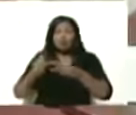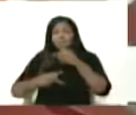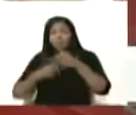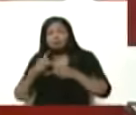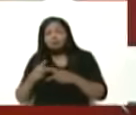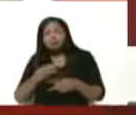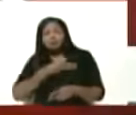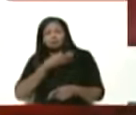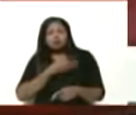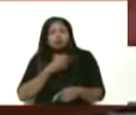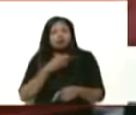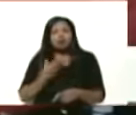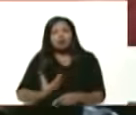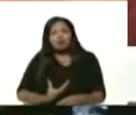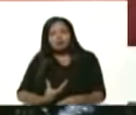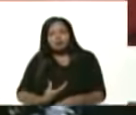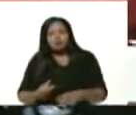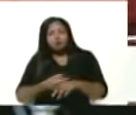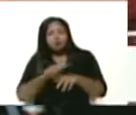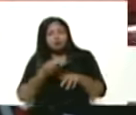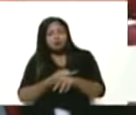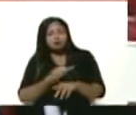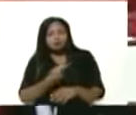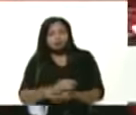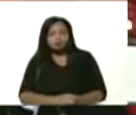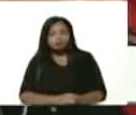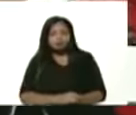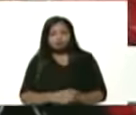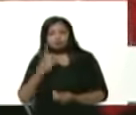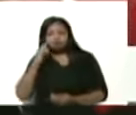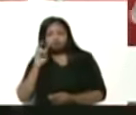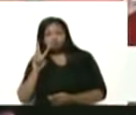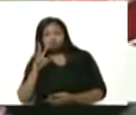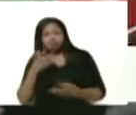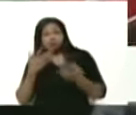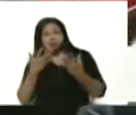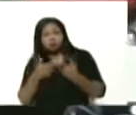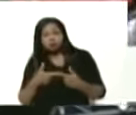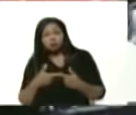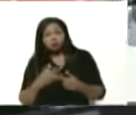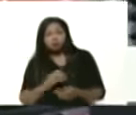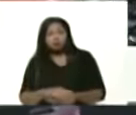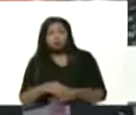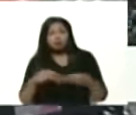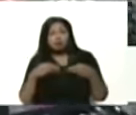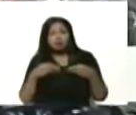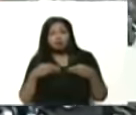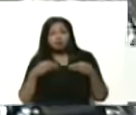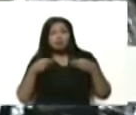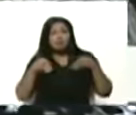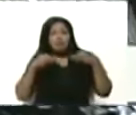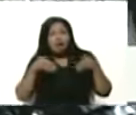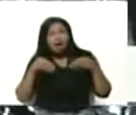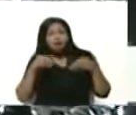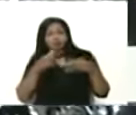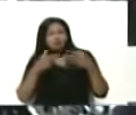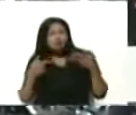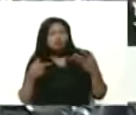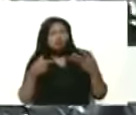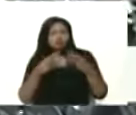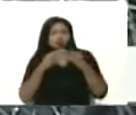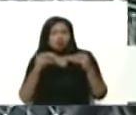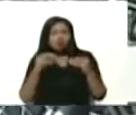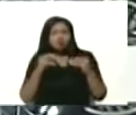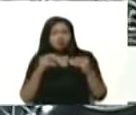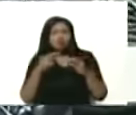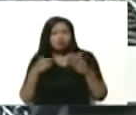las alcaldías, de las gobernaciones, del gobierno nacional. Aquí hay una industria del plástico, de la imprenta, de la metalmecánica, una industria